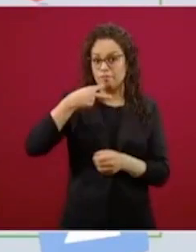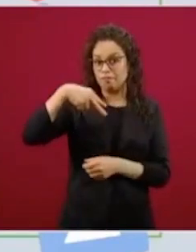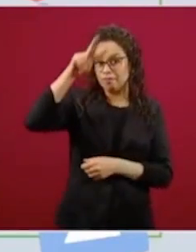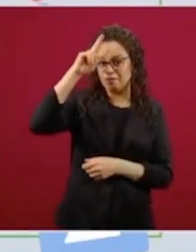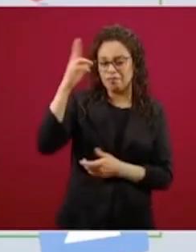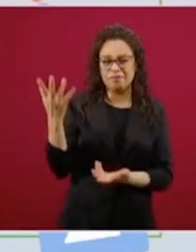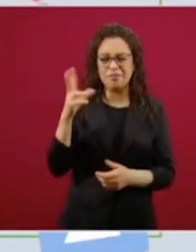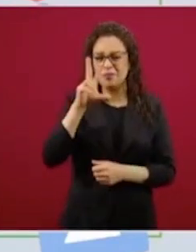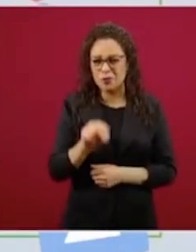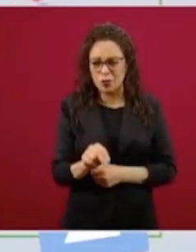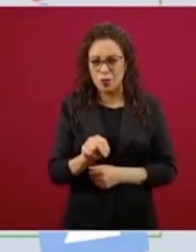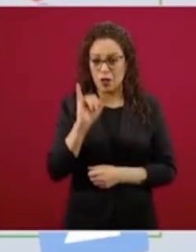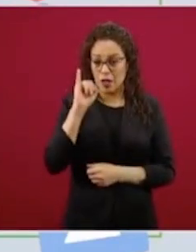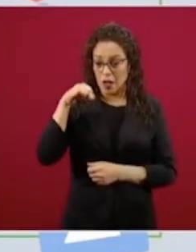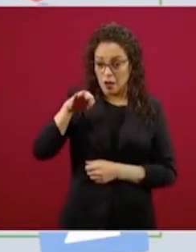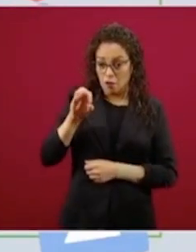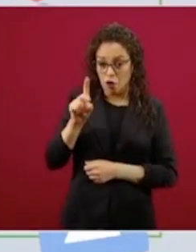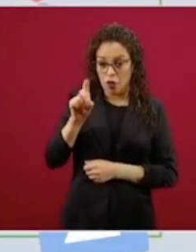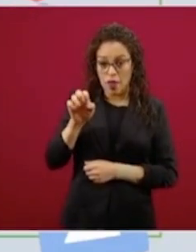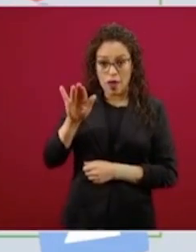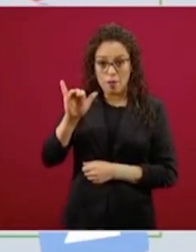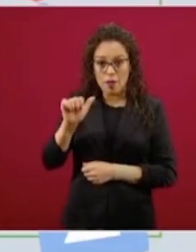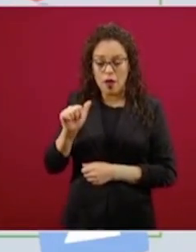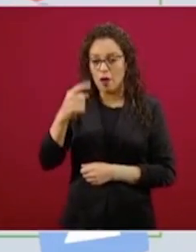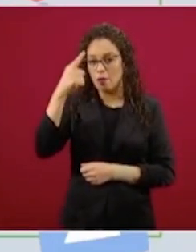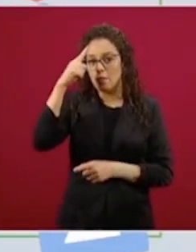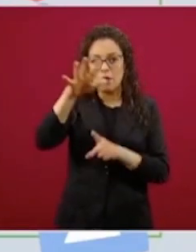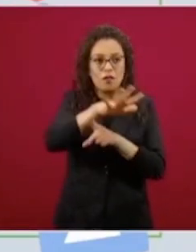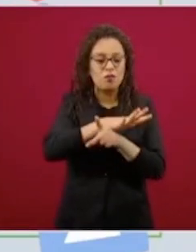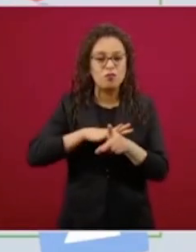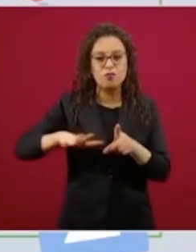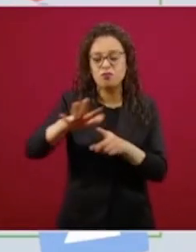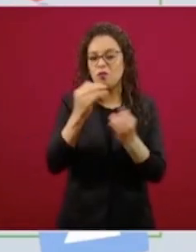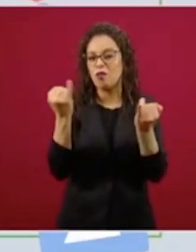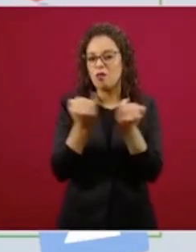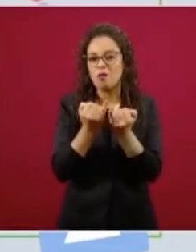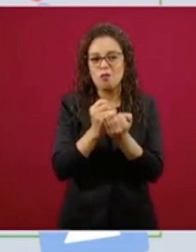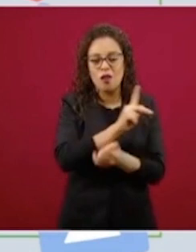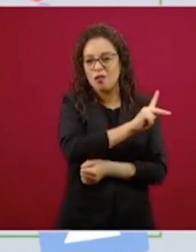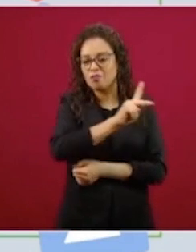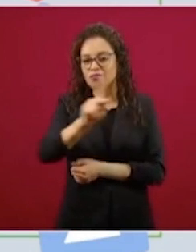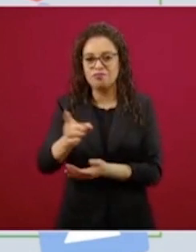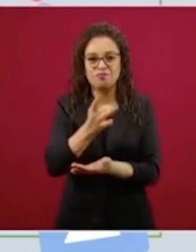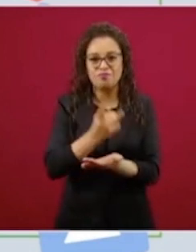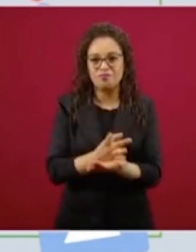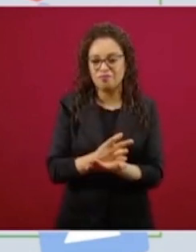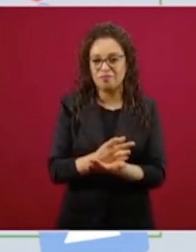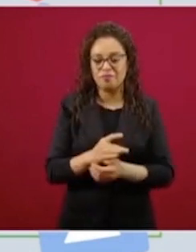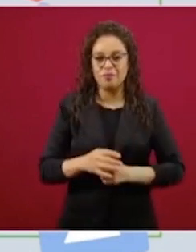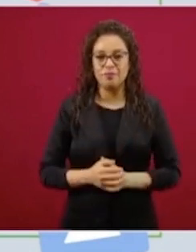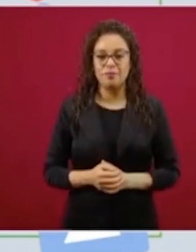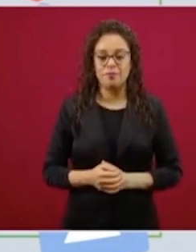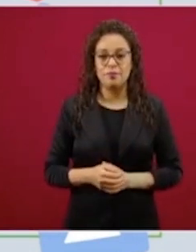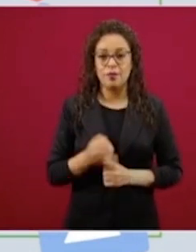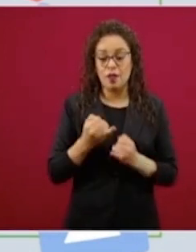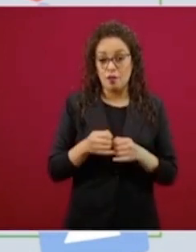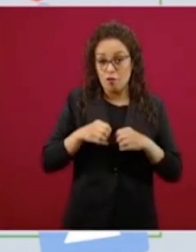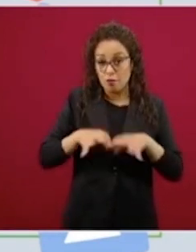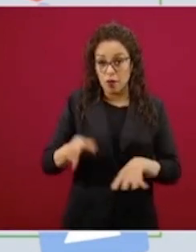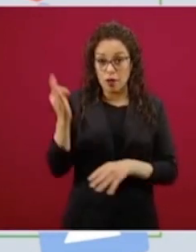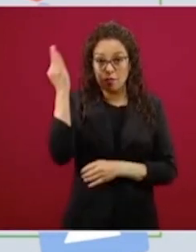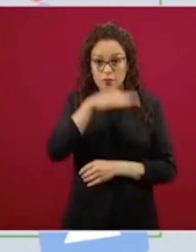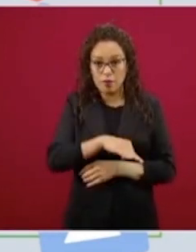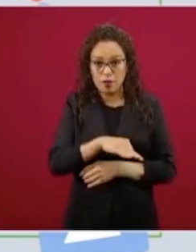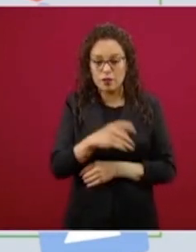La infodemia nos afecta a todos, porque la rápida transmisión de la información falsa genera miedo,